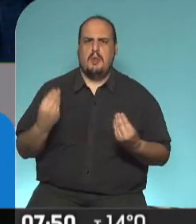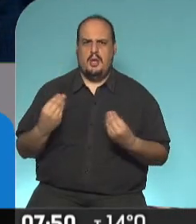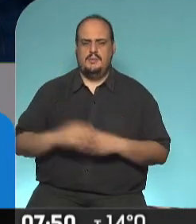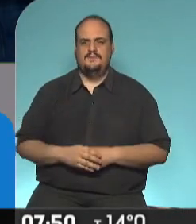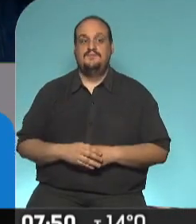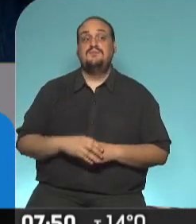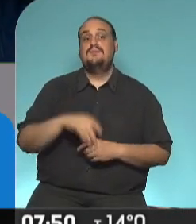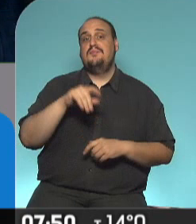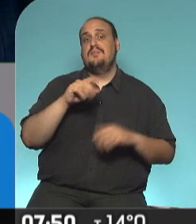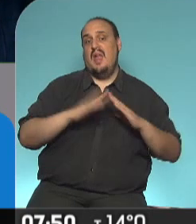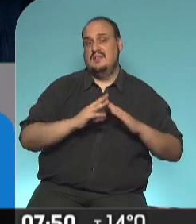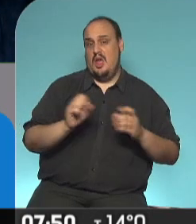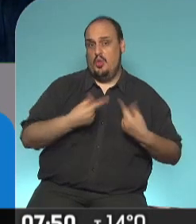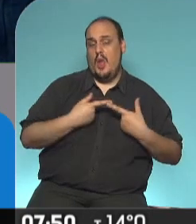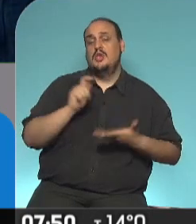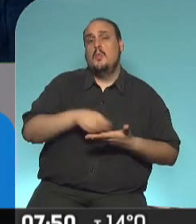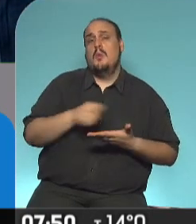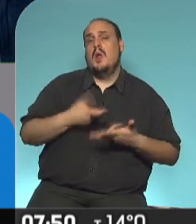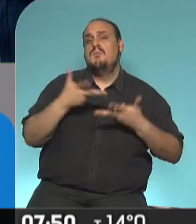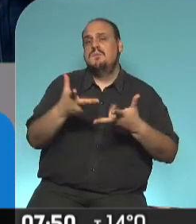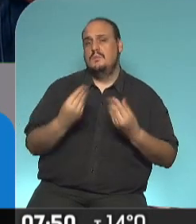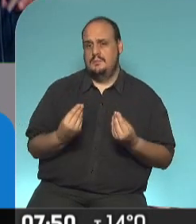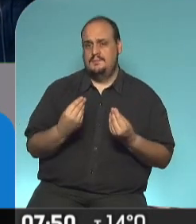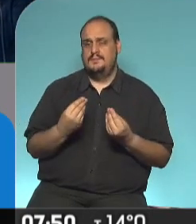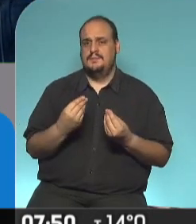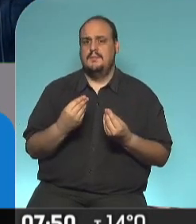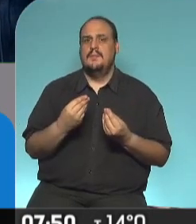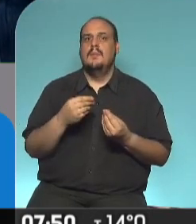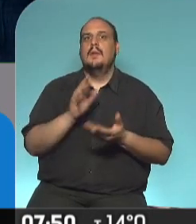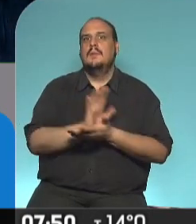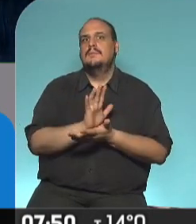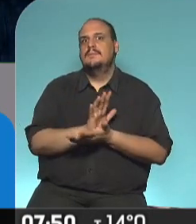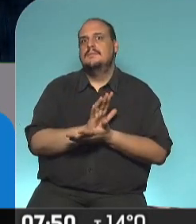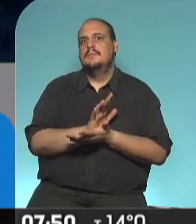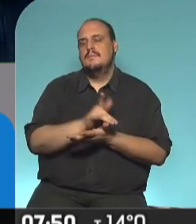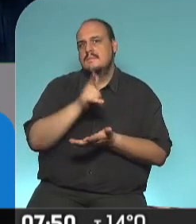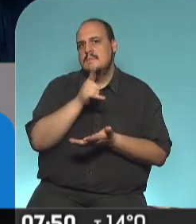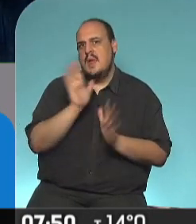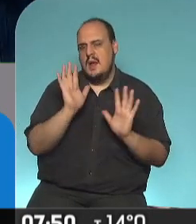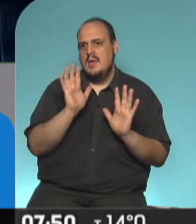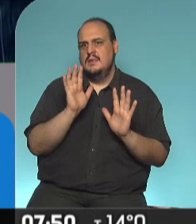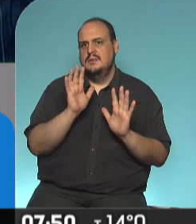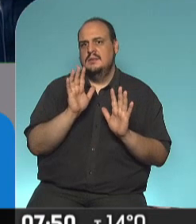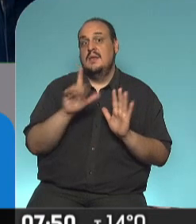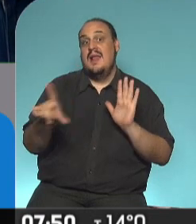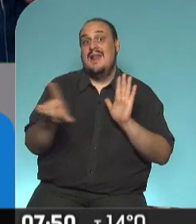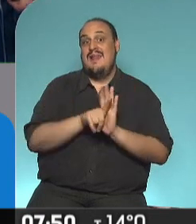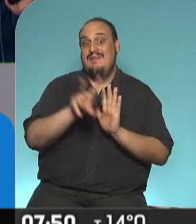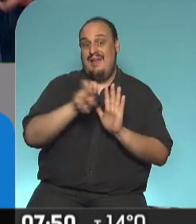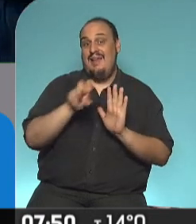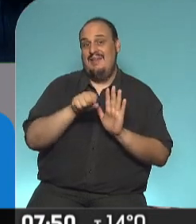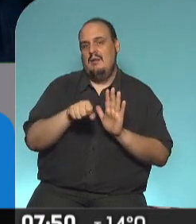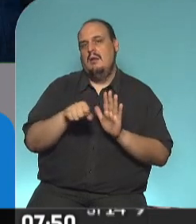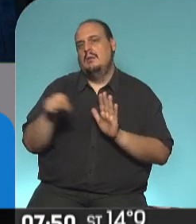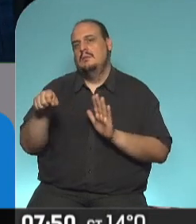dicen los propietarios y las inmobiliarias es que un poco está influyendo, un poco bastante, dicen, lo que fue la nueva ley de alquileres, que